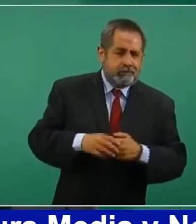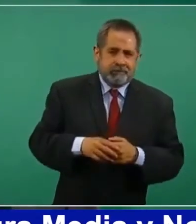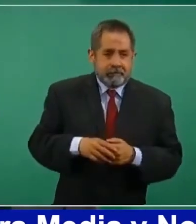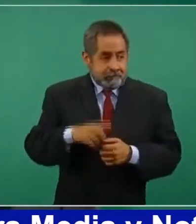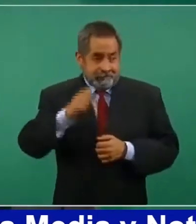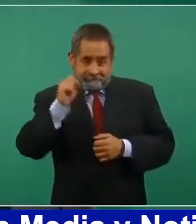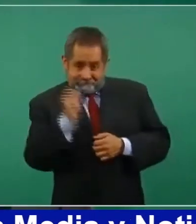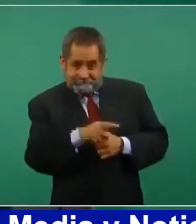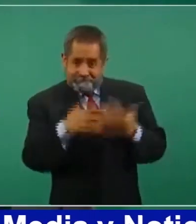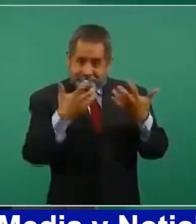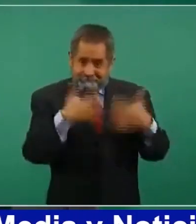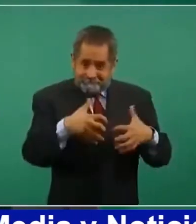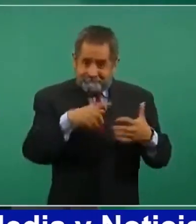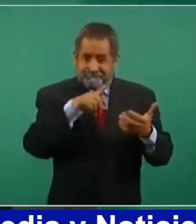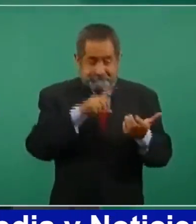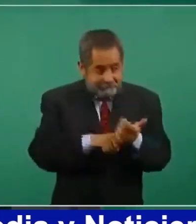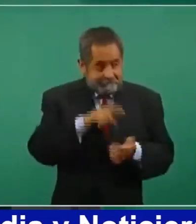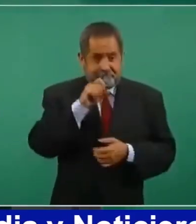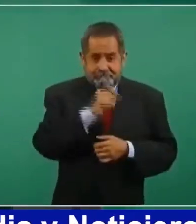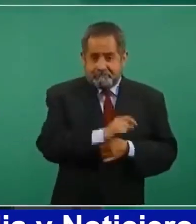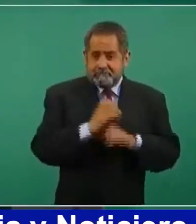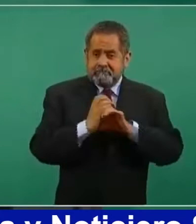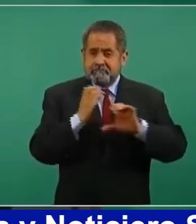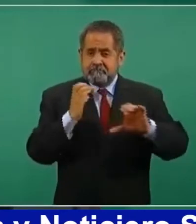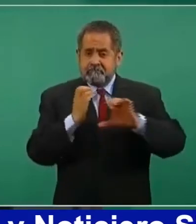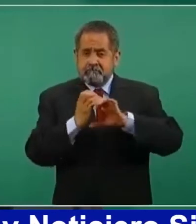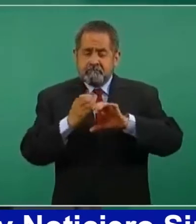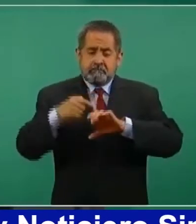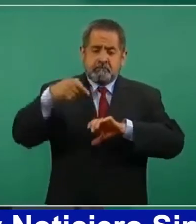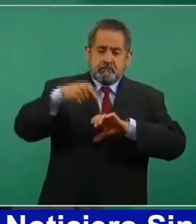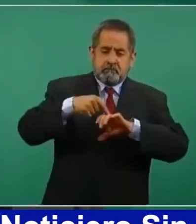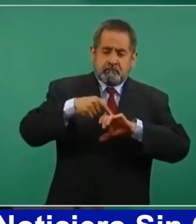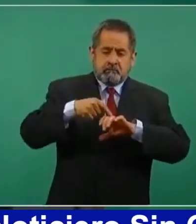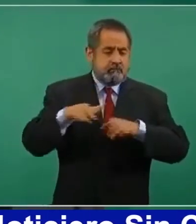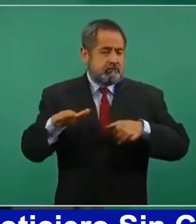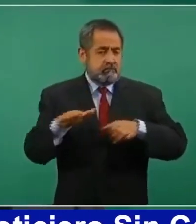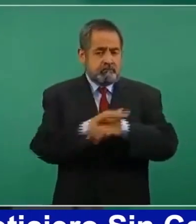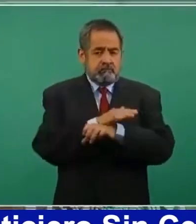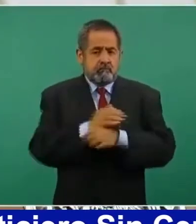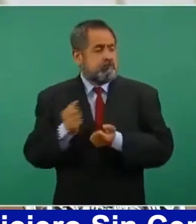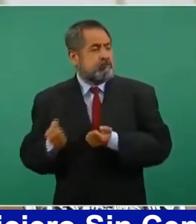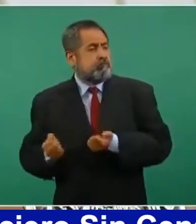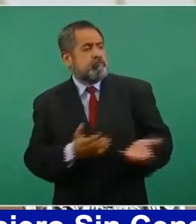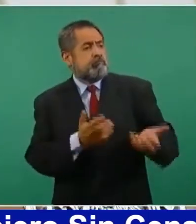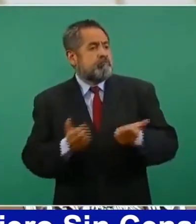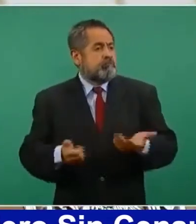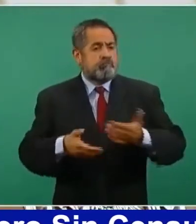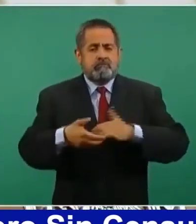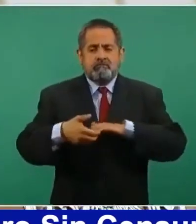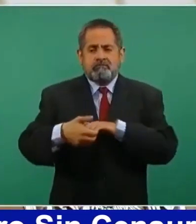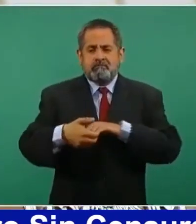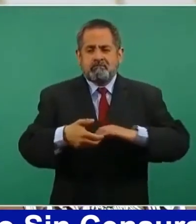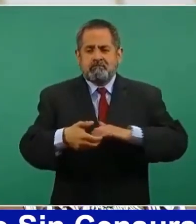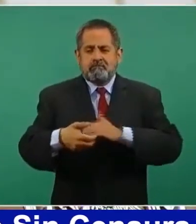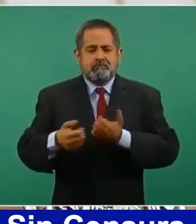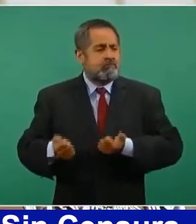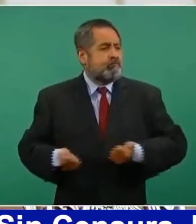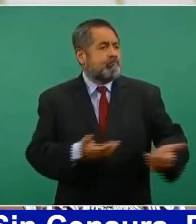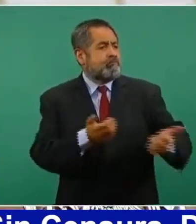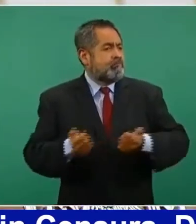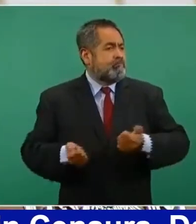llevara a cabo una toma